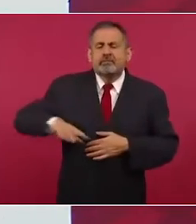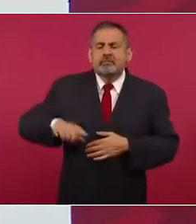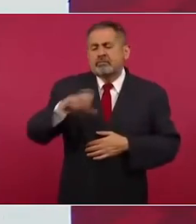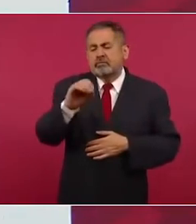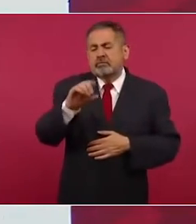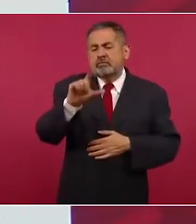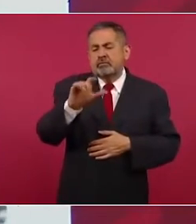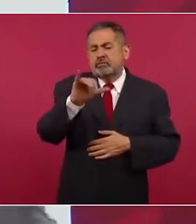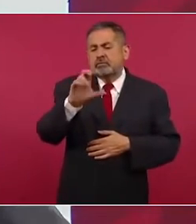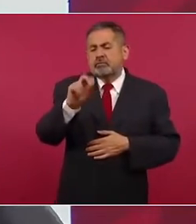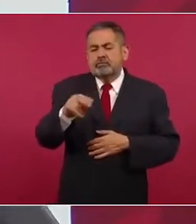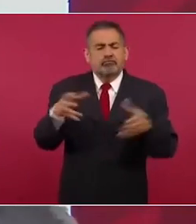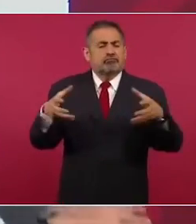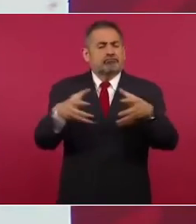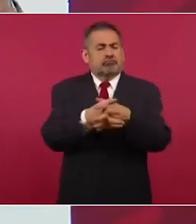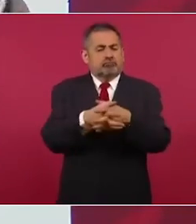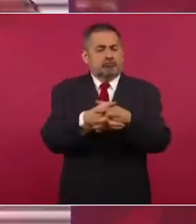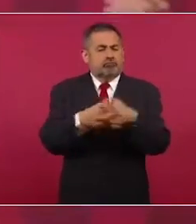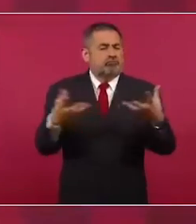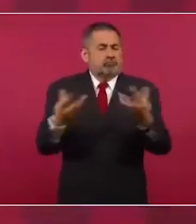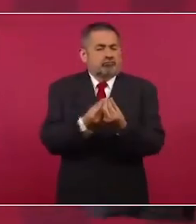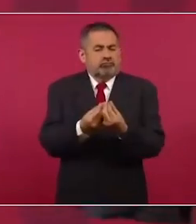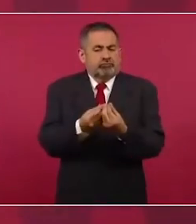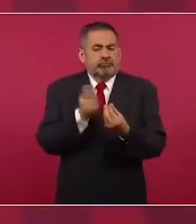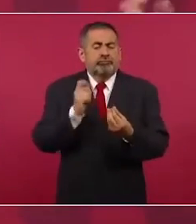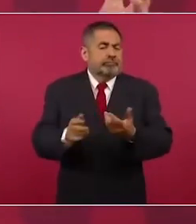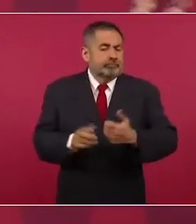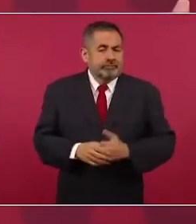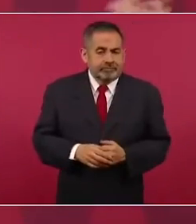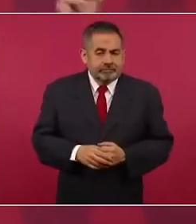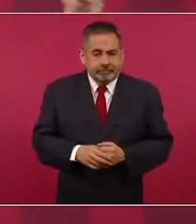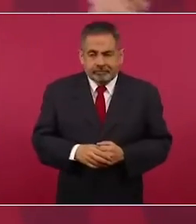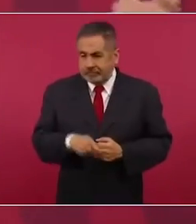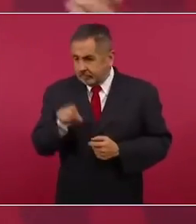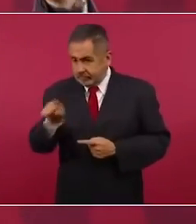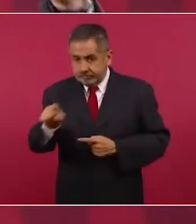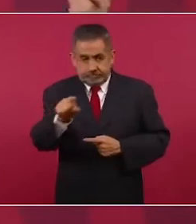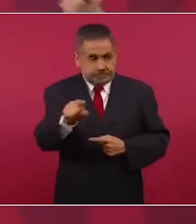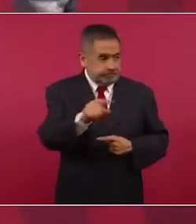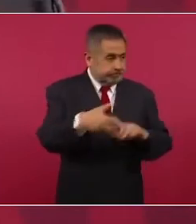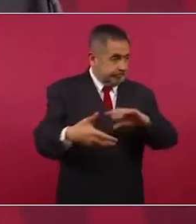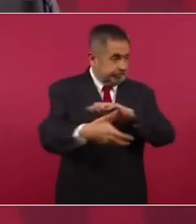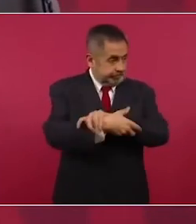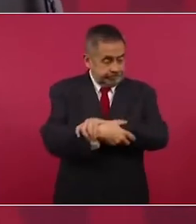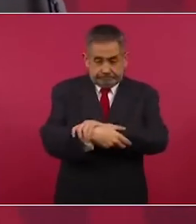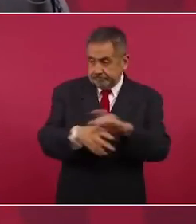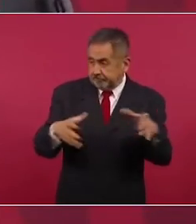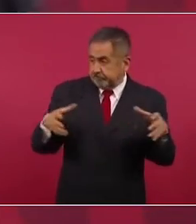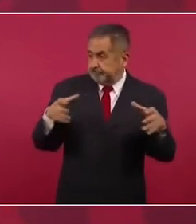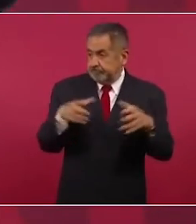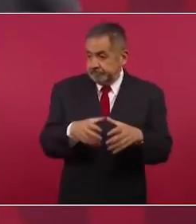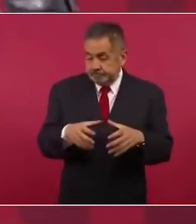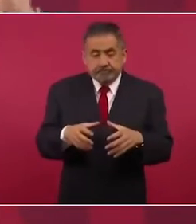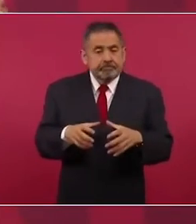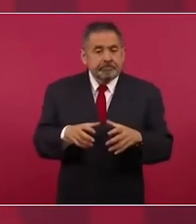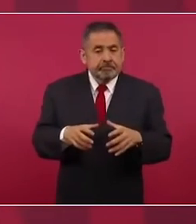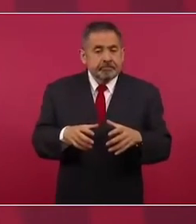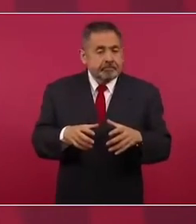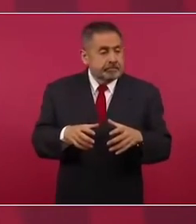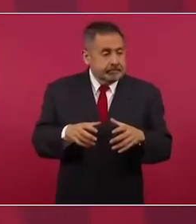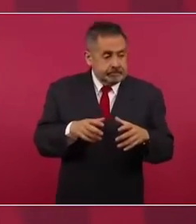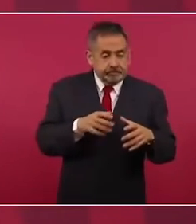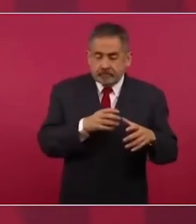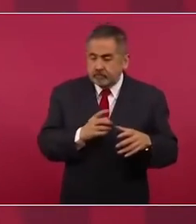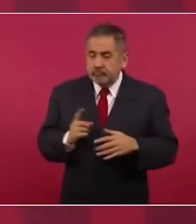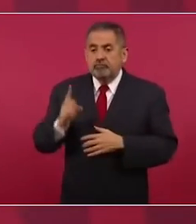que se hace una alianza y ya cuando se llegue al gobierno